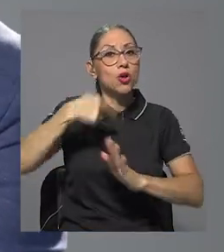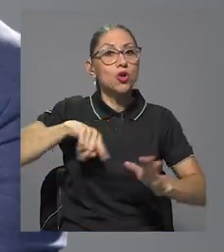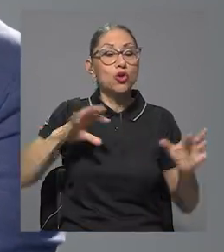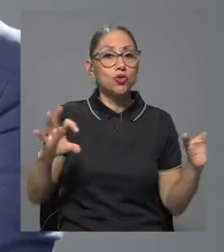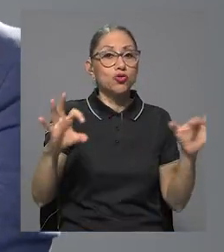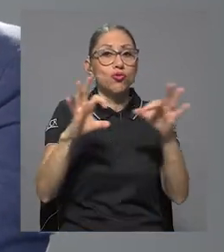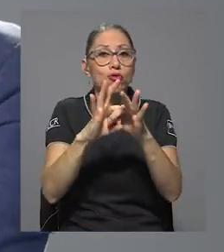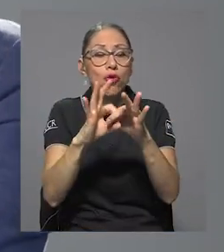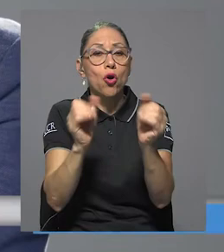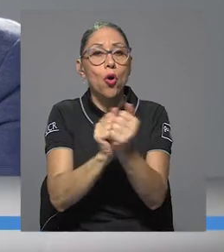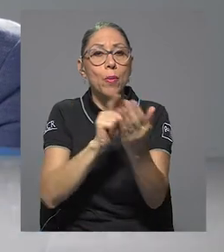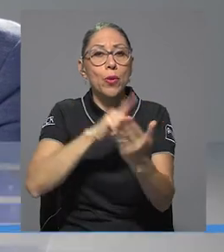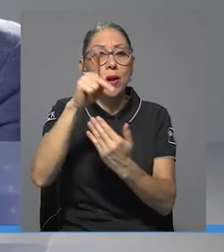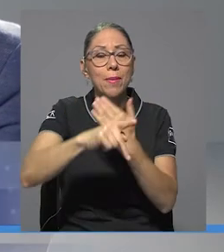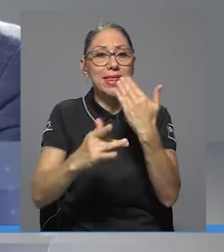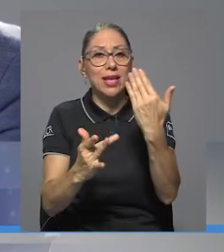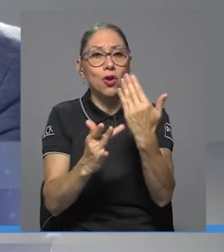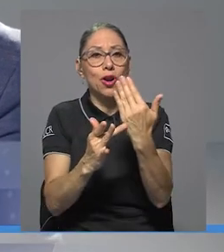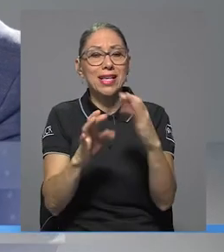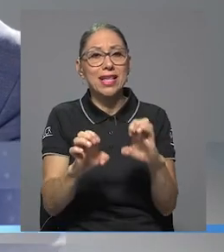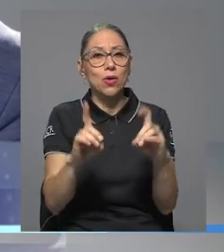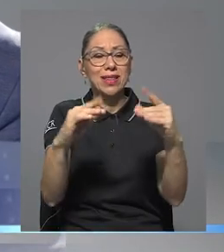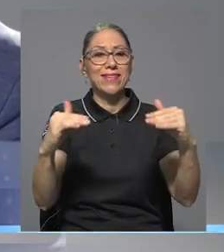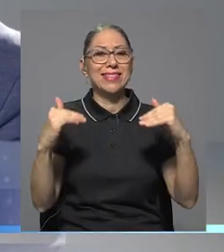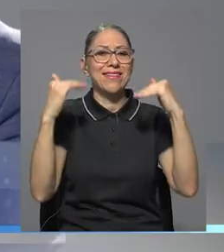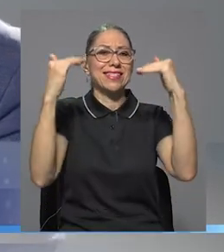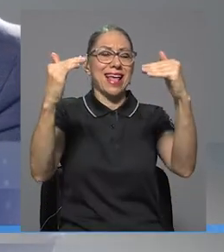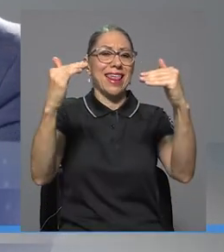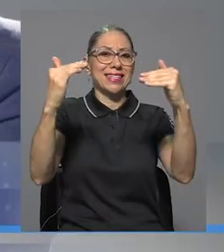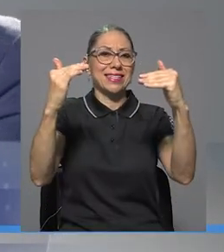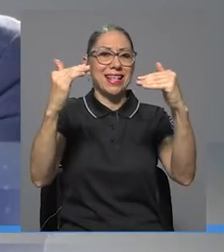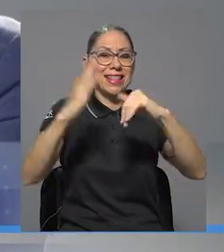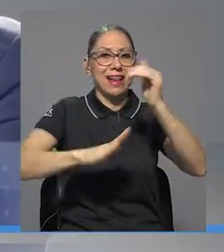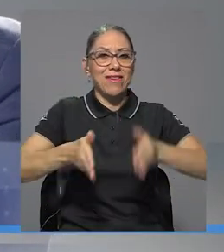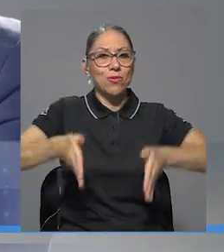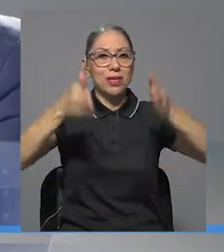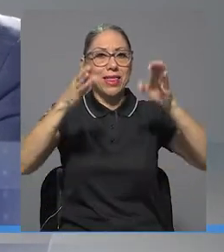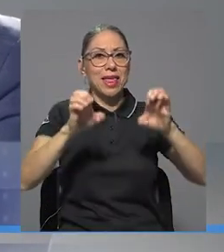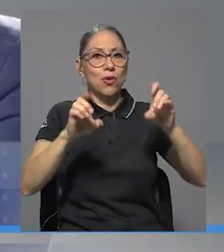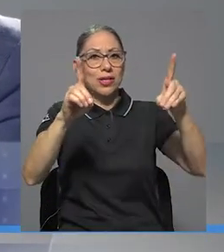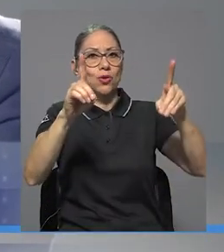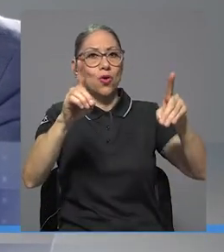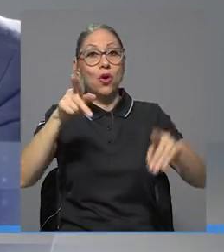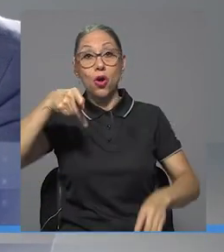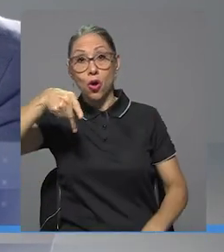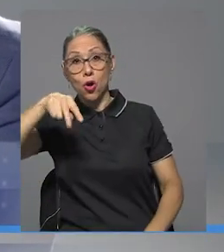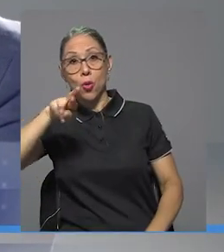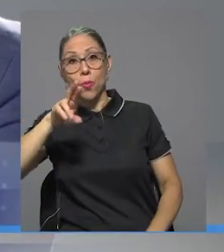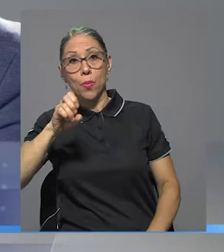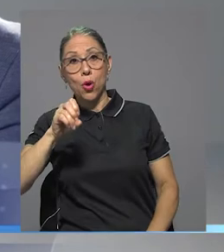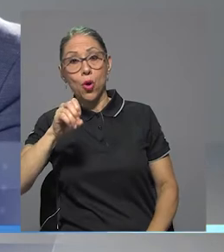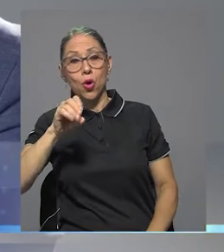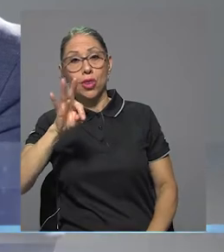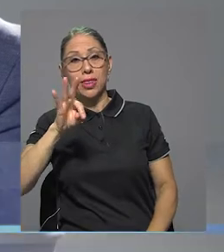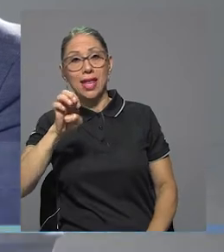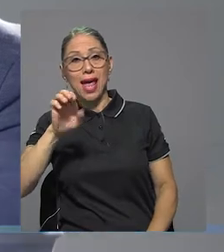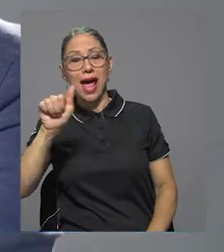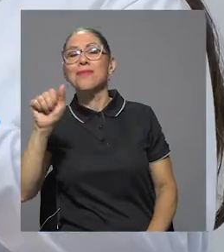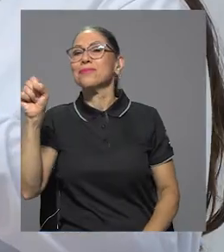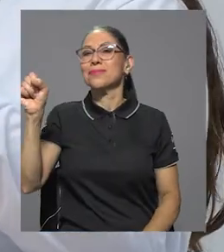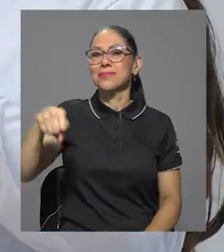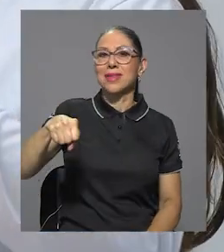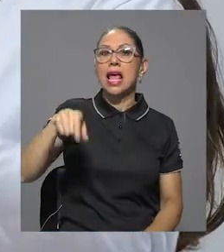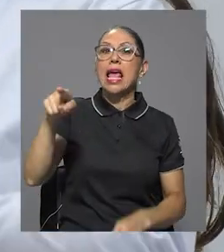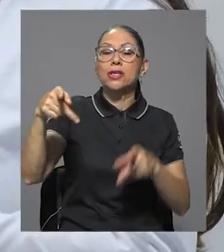tecnologías educativas avanzadas de la Facultad de Educación con el PROTEA y también eso nos